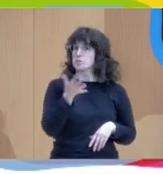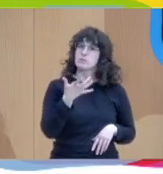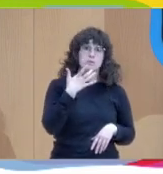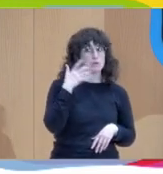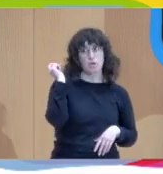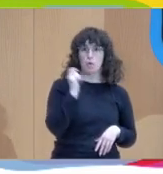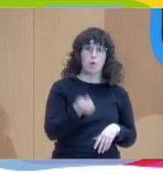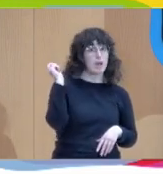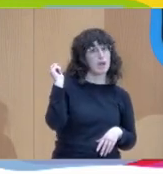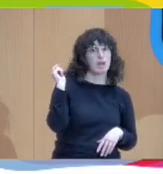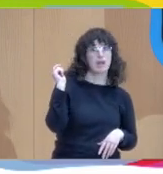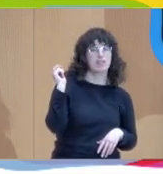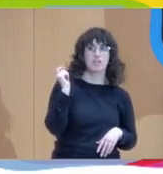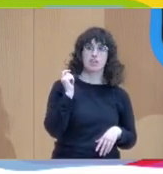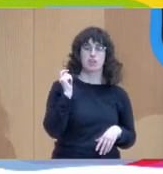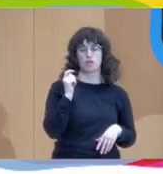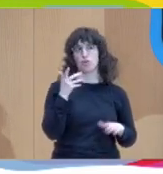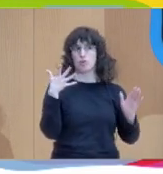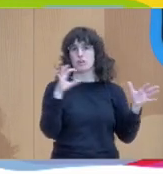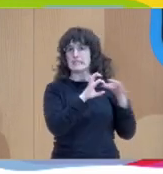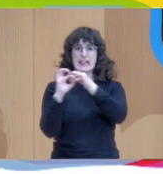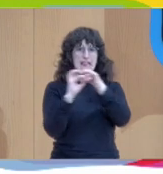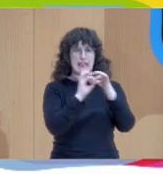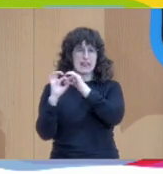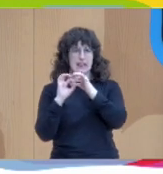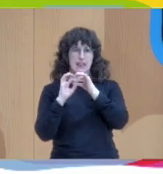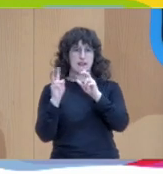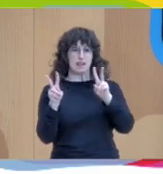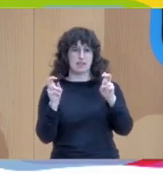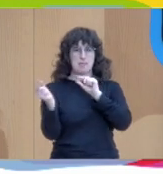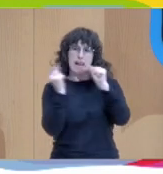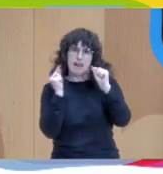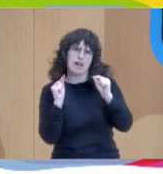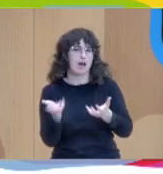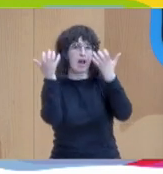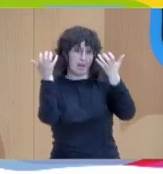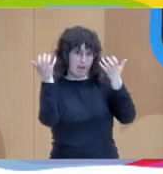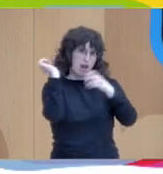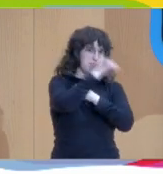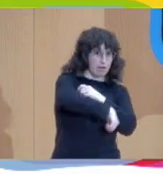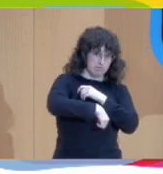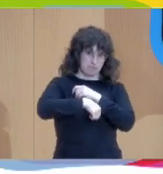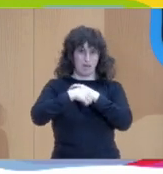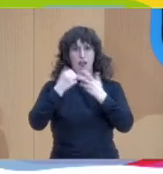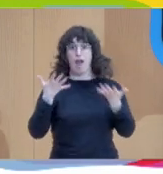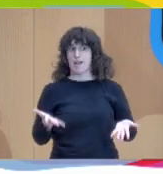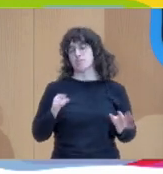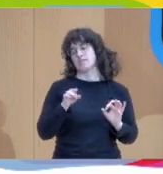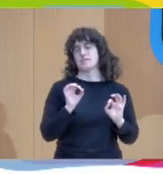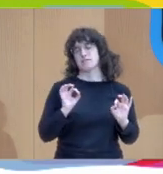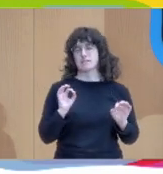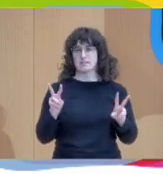de ganar en un debate. Ya no es un debate, sino que es un diálogo. Tanto entre profesionales como dentro de los miembros de una familia.